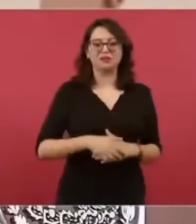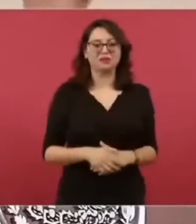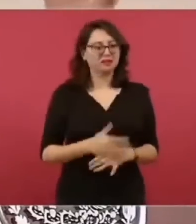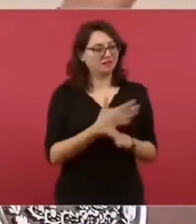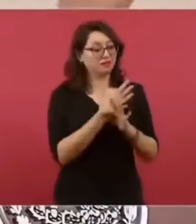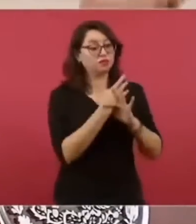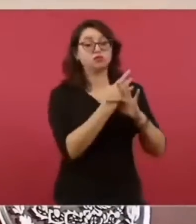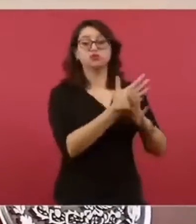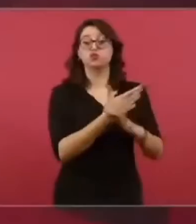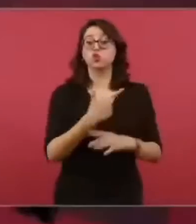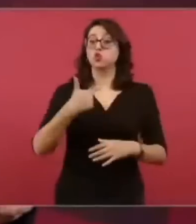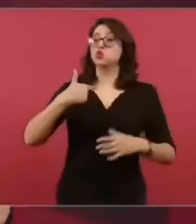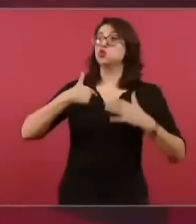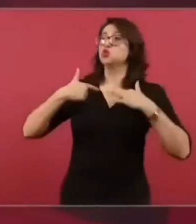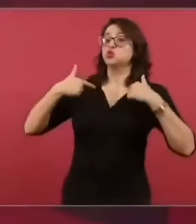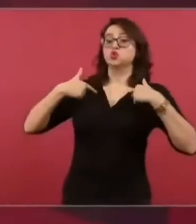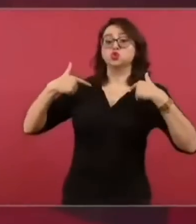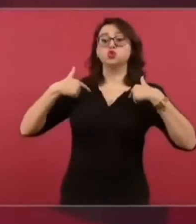el que creó